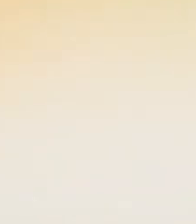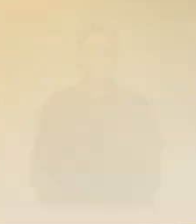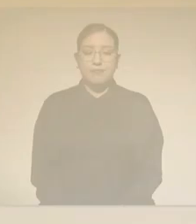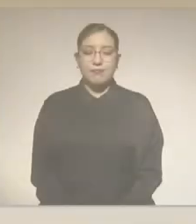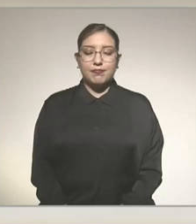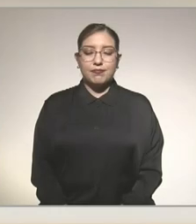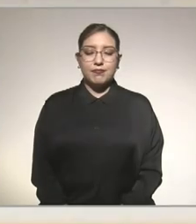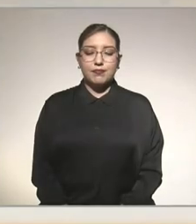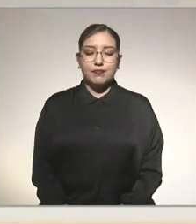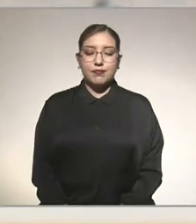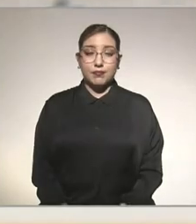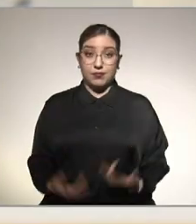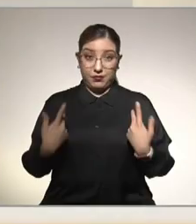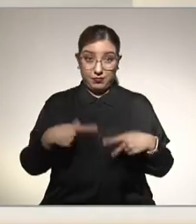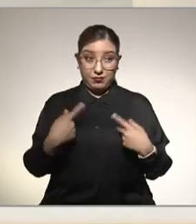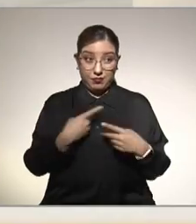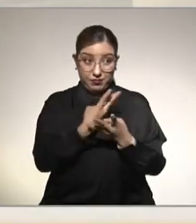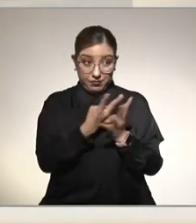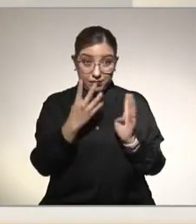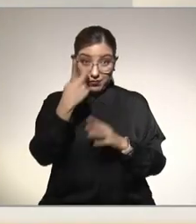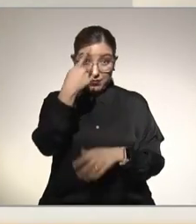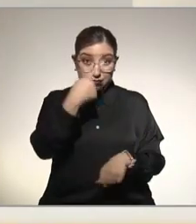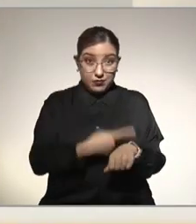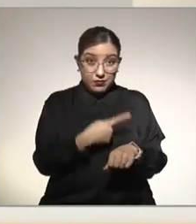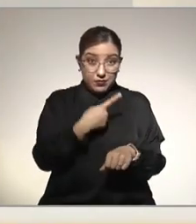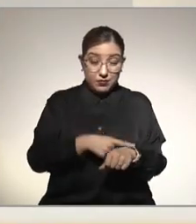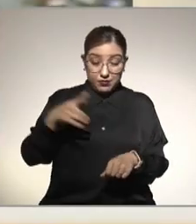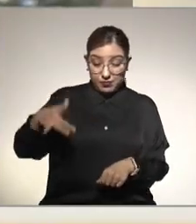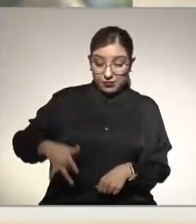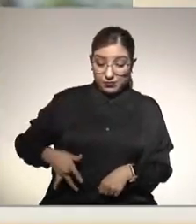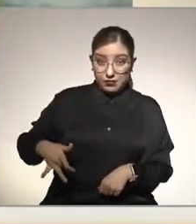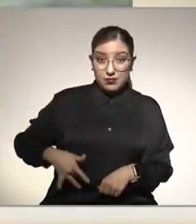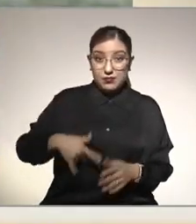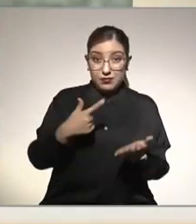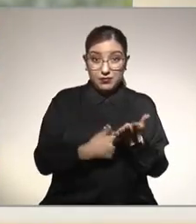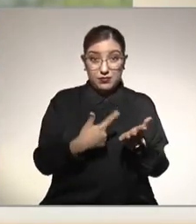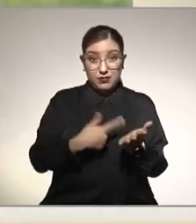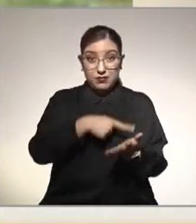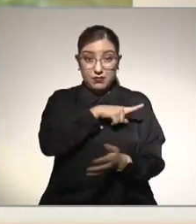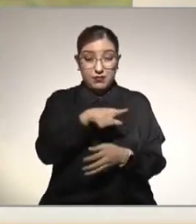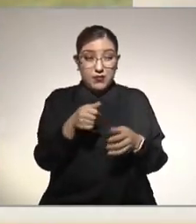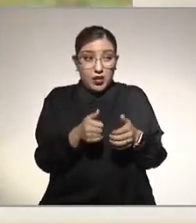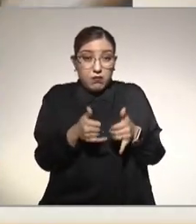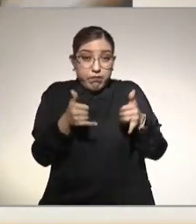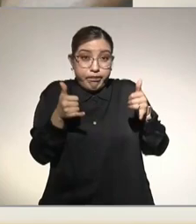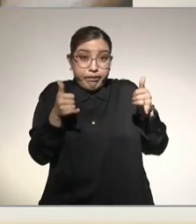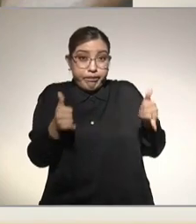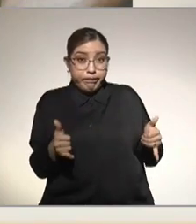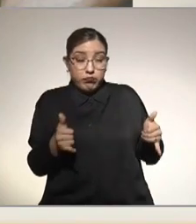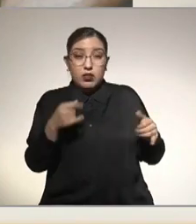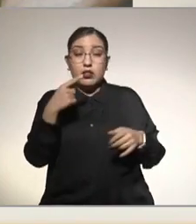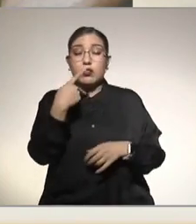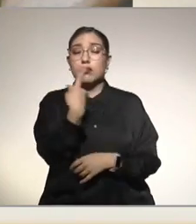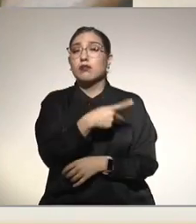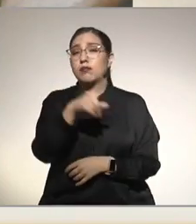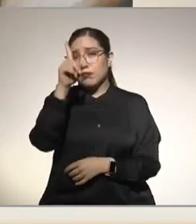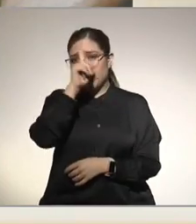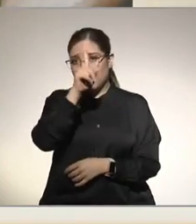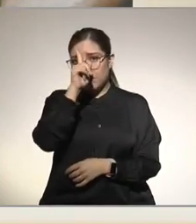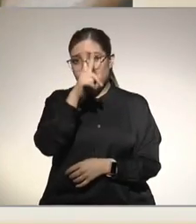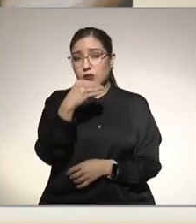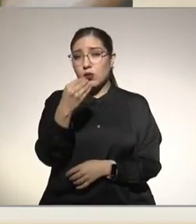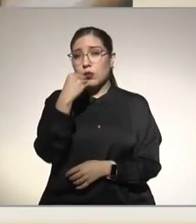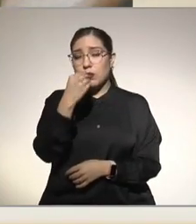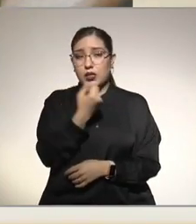en los pacientes con enfermedad de hígado graso no alcohólico que presentan sobrepeso u obesidad se recomienda una dieta